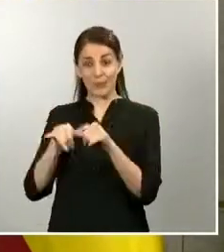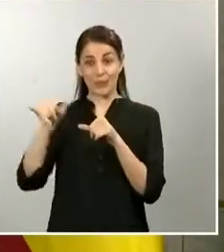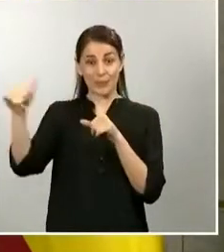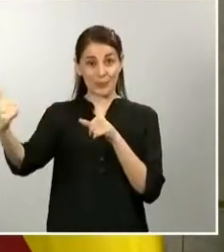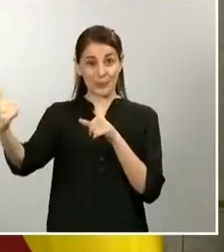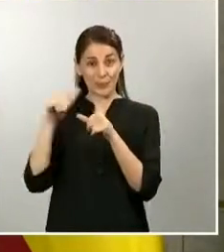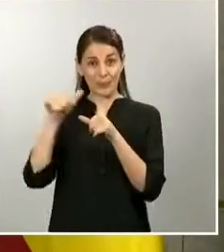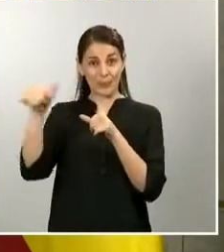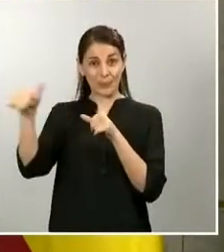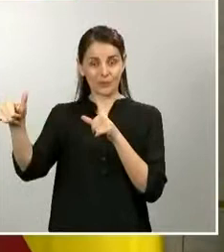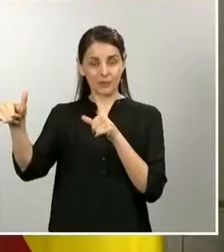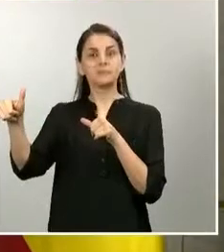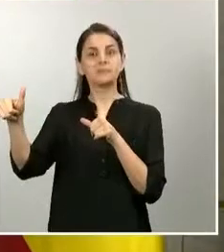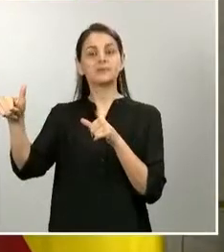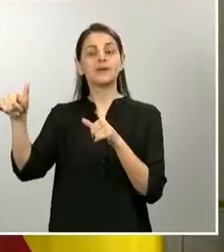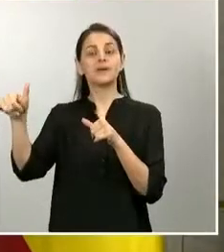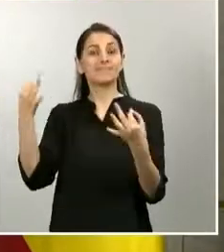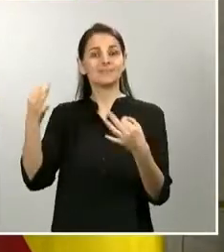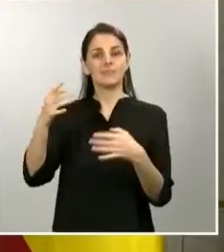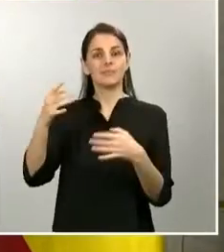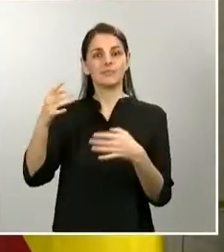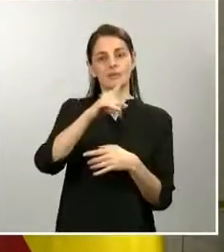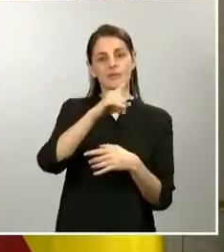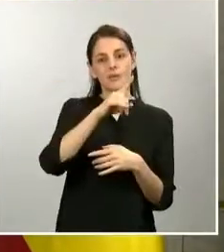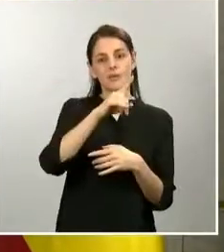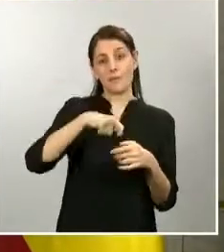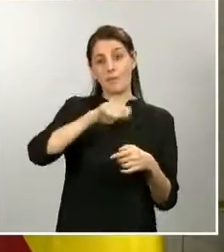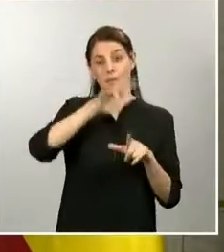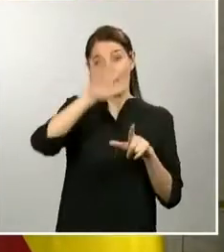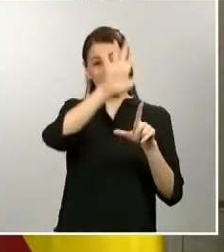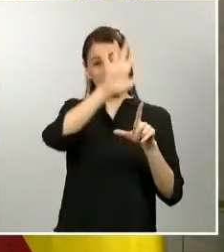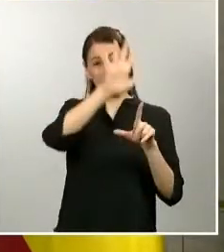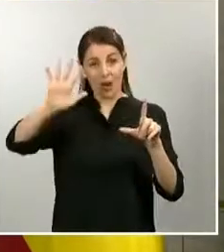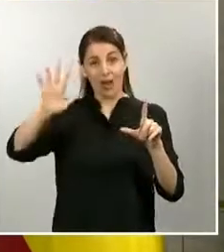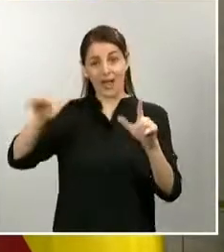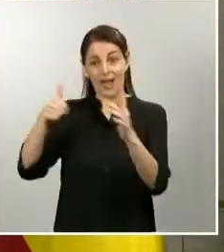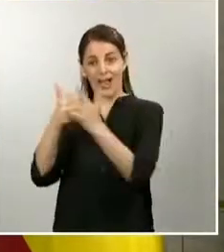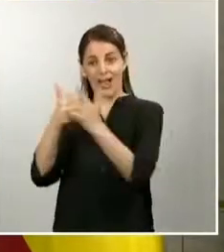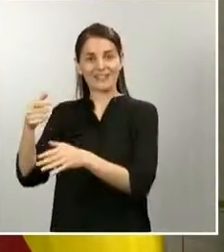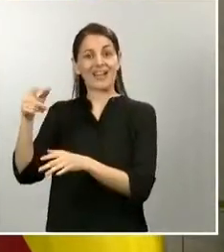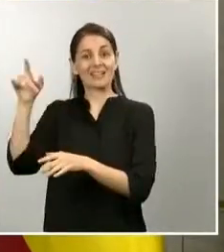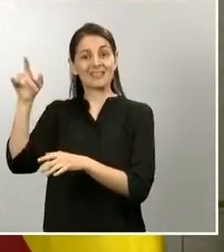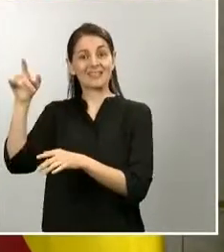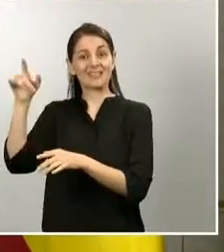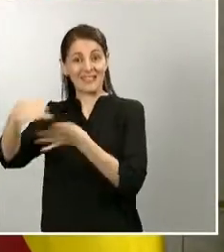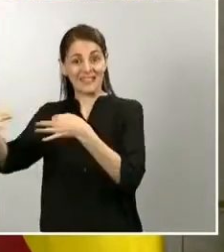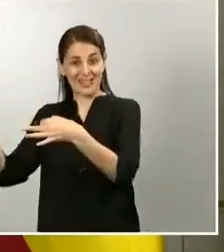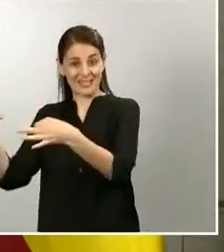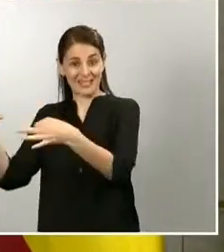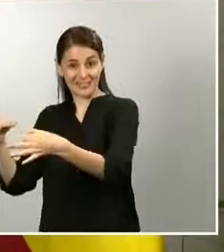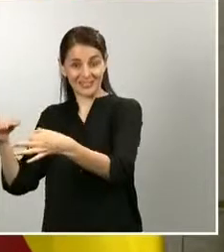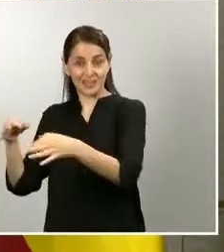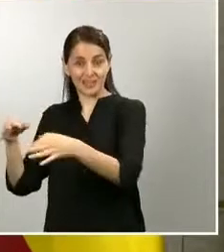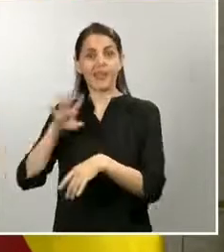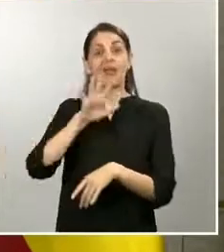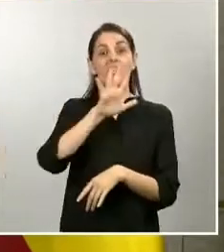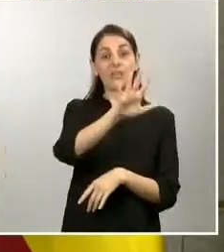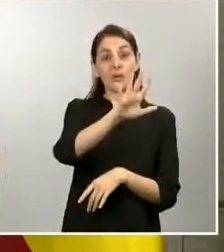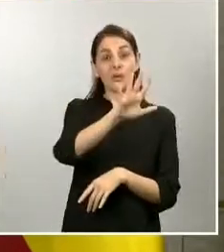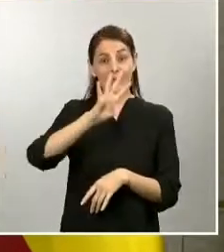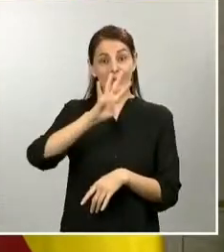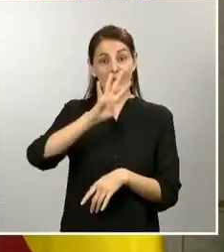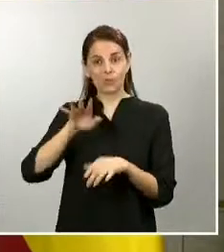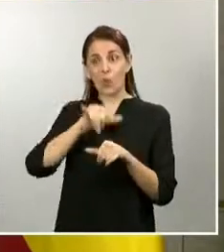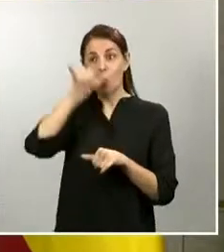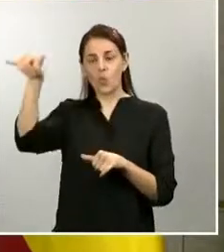península y las islas o movimientos entre islas. 59 fueron vuelos con países de la Unión Europea y 38